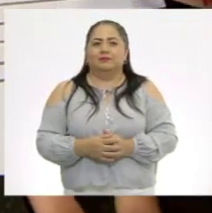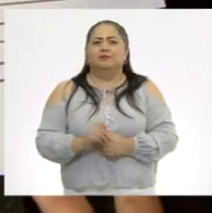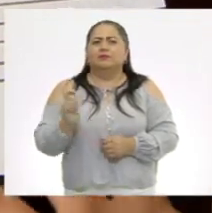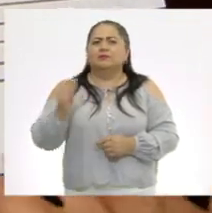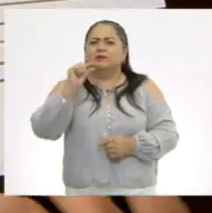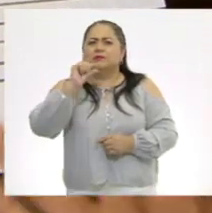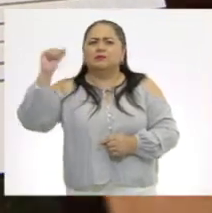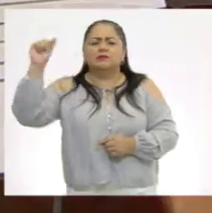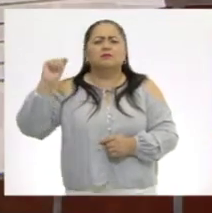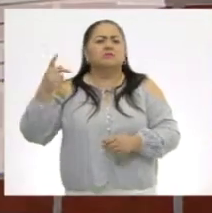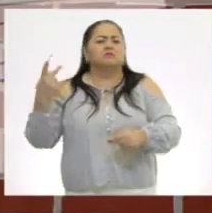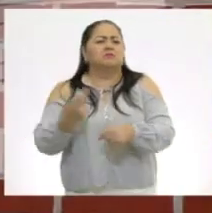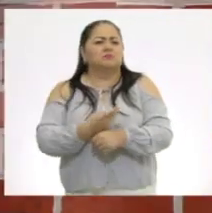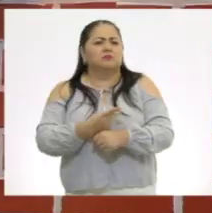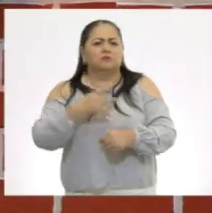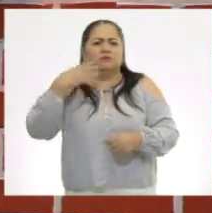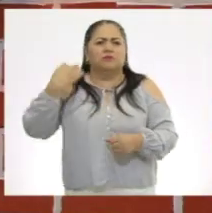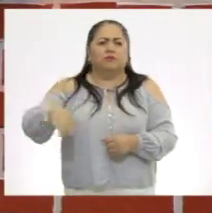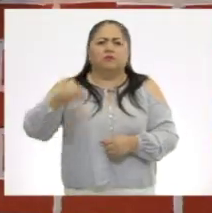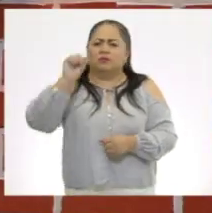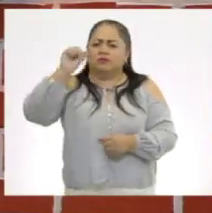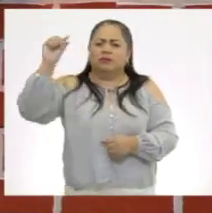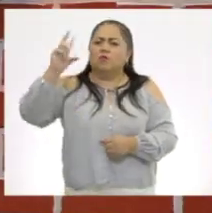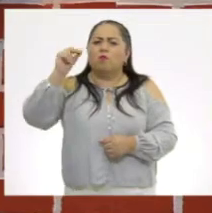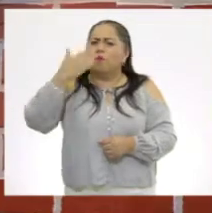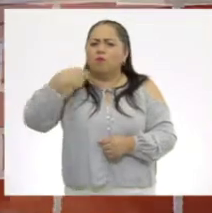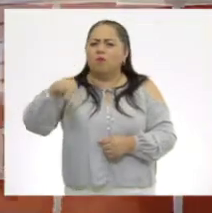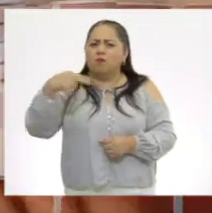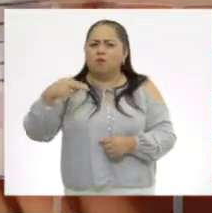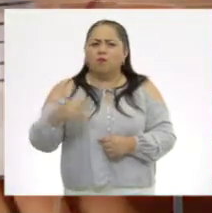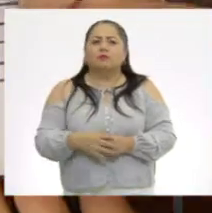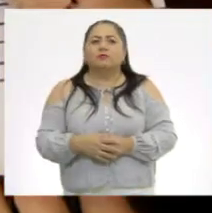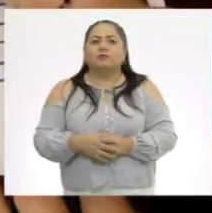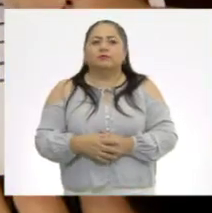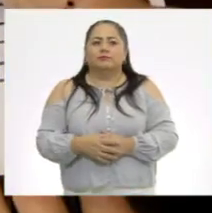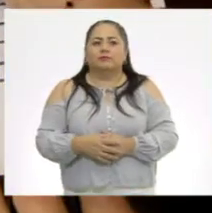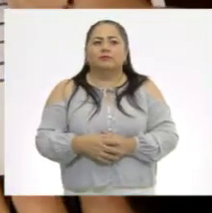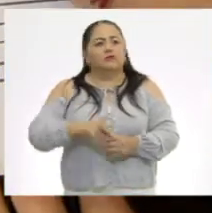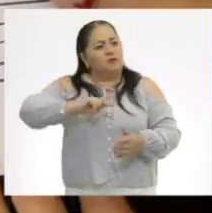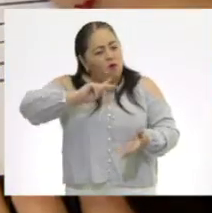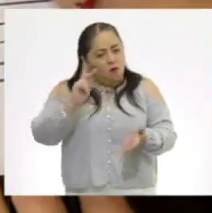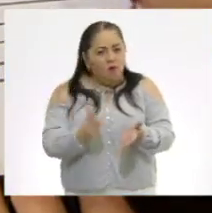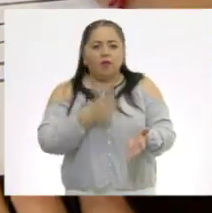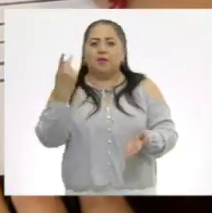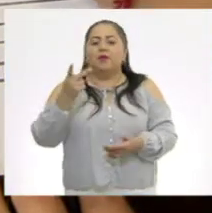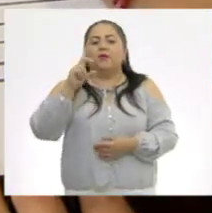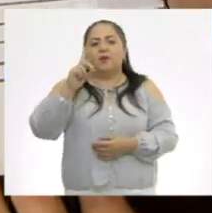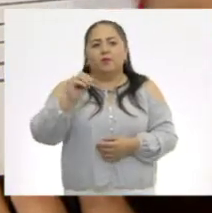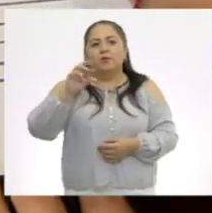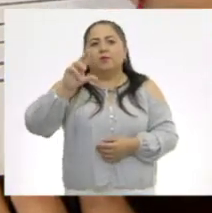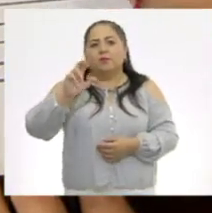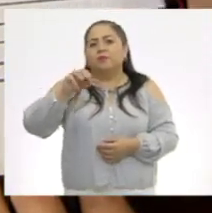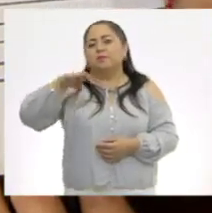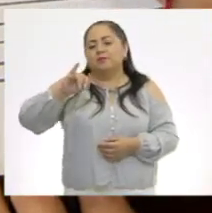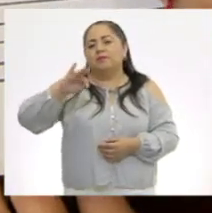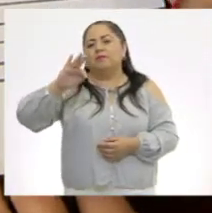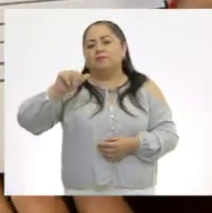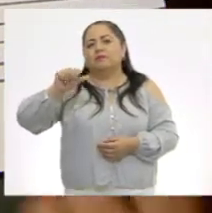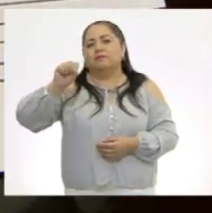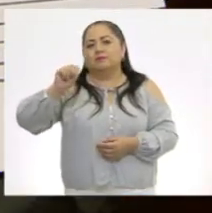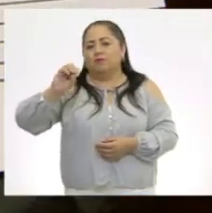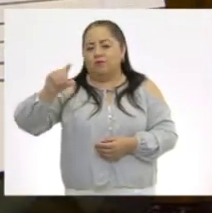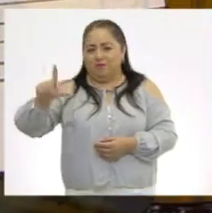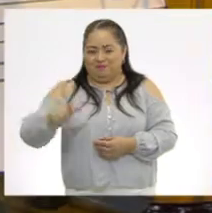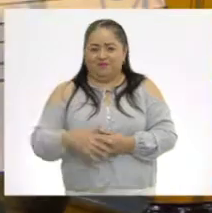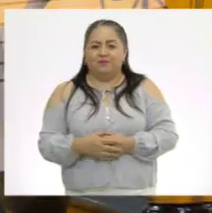preguntarán, ¿qué sucede con las demás que no tienen nombre? Pues se repite. Do, re, mi, fa, y